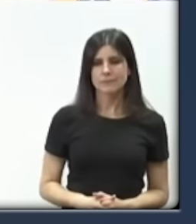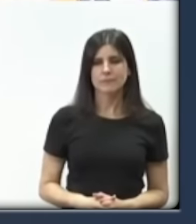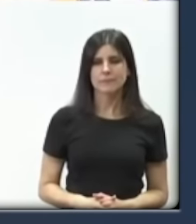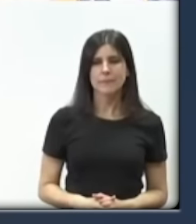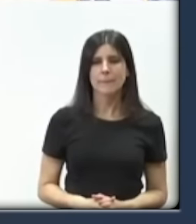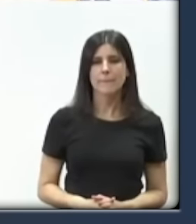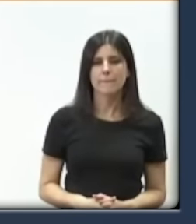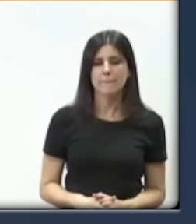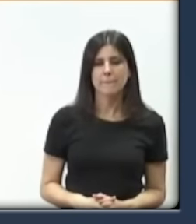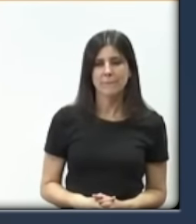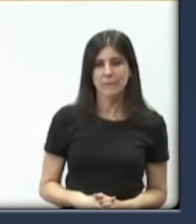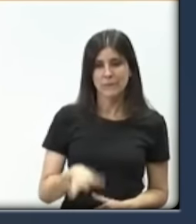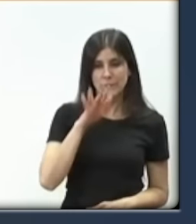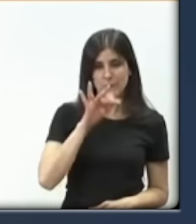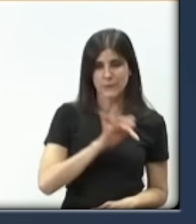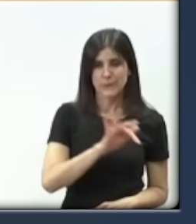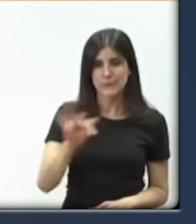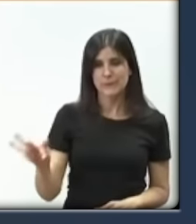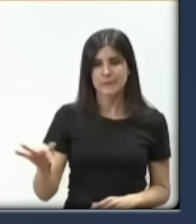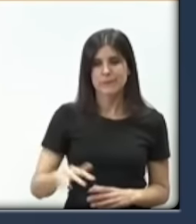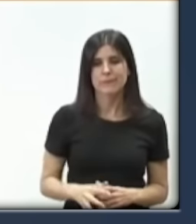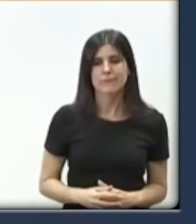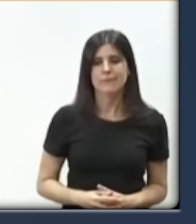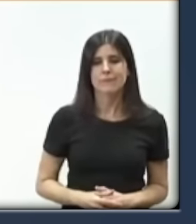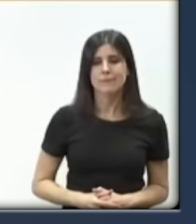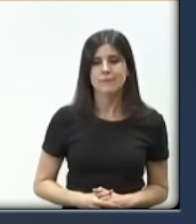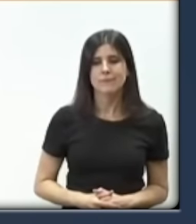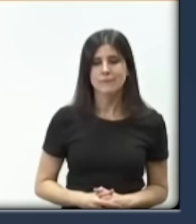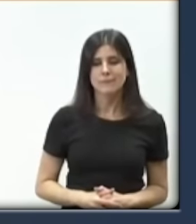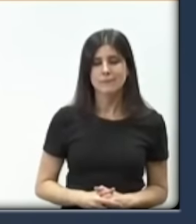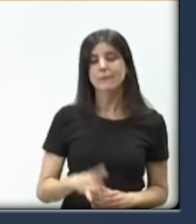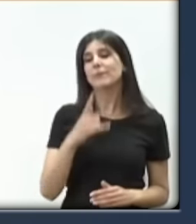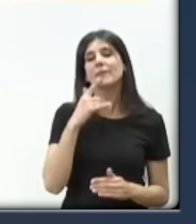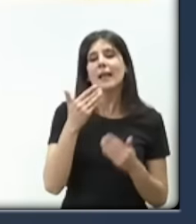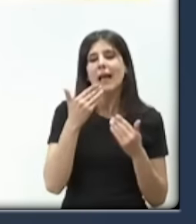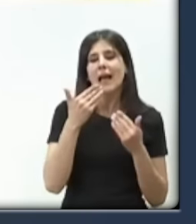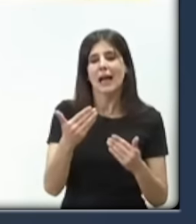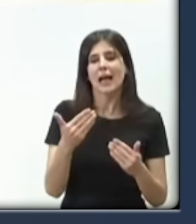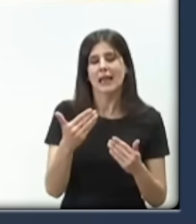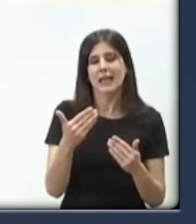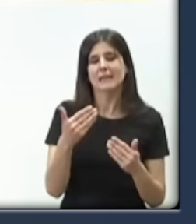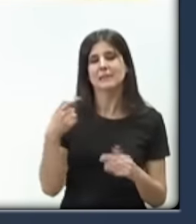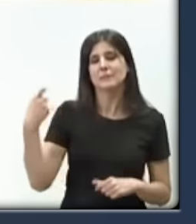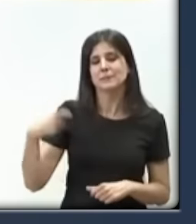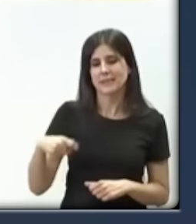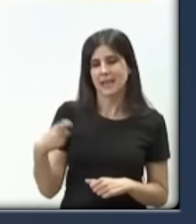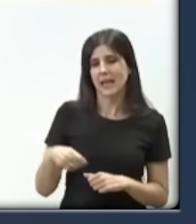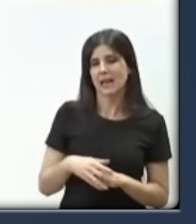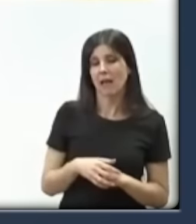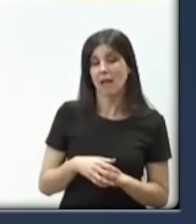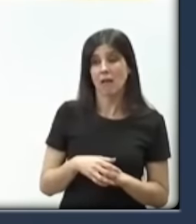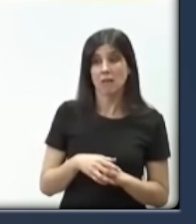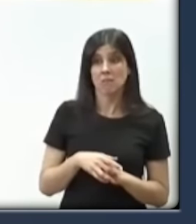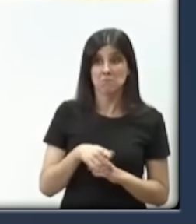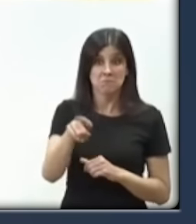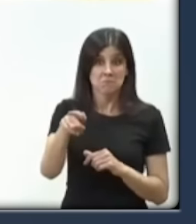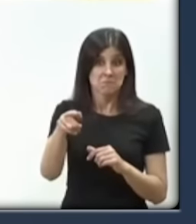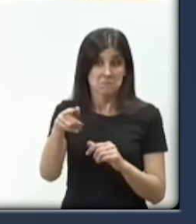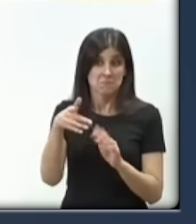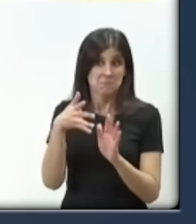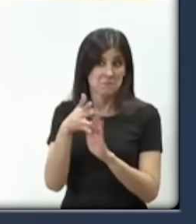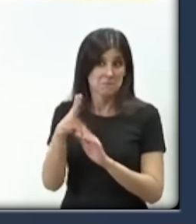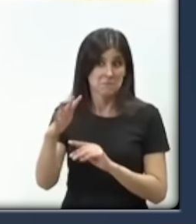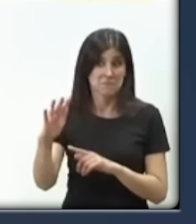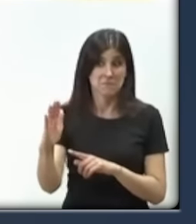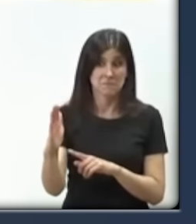Señora vicepresidenta, ya tiene un nuevo mote. Muchas gracias, señor presidente. Su propia intervención, señora